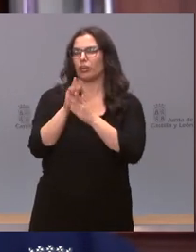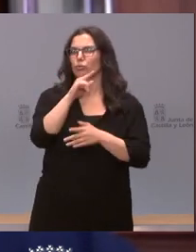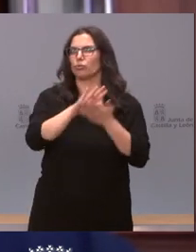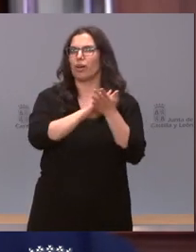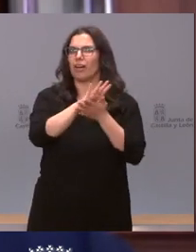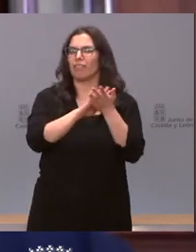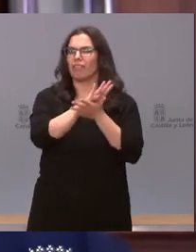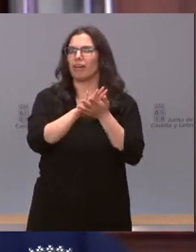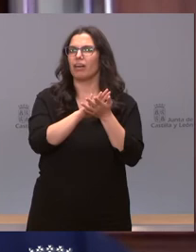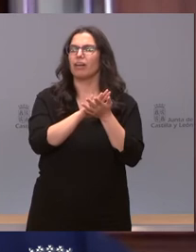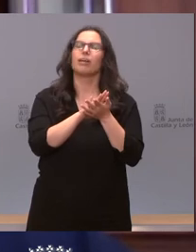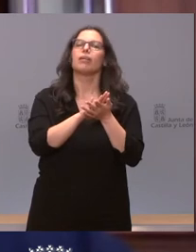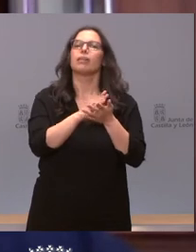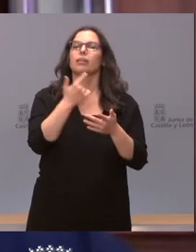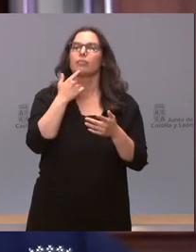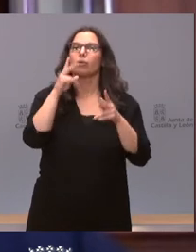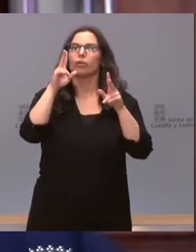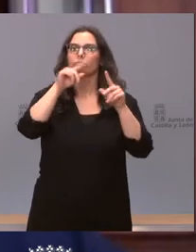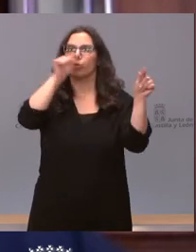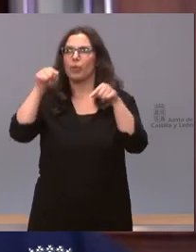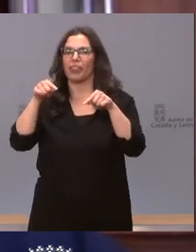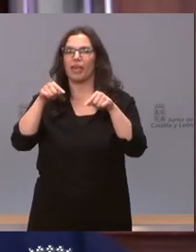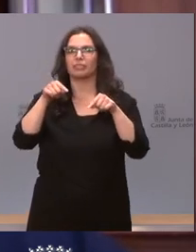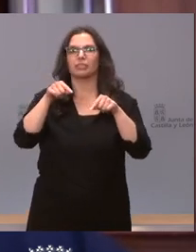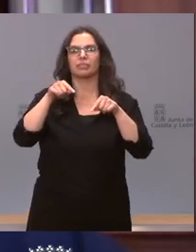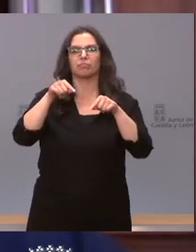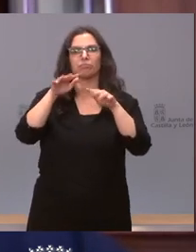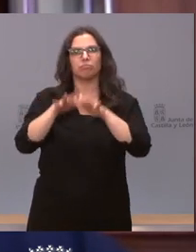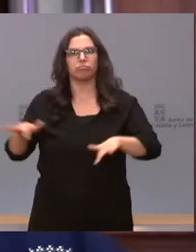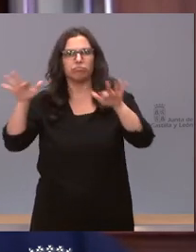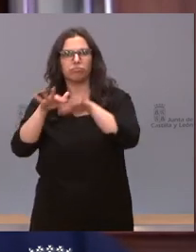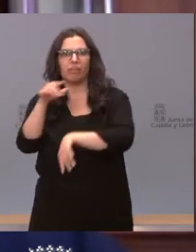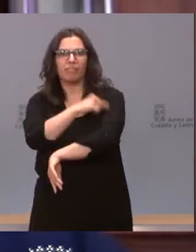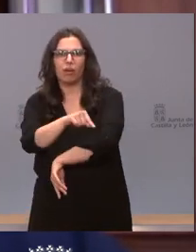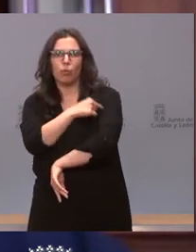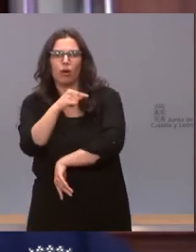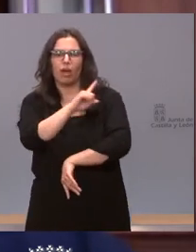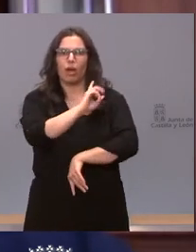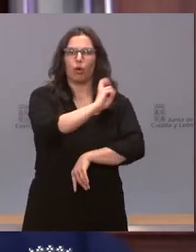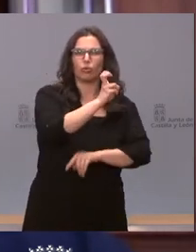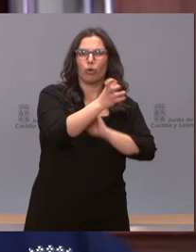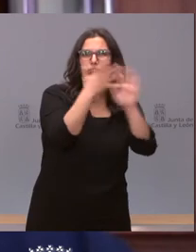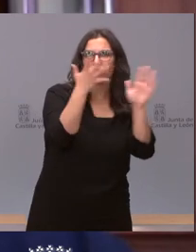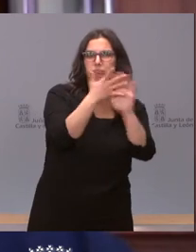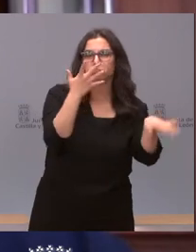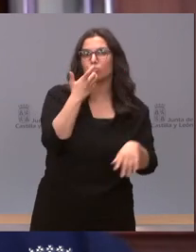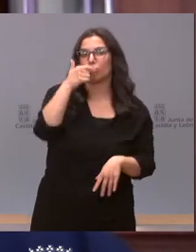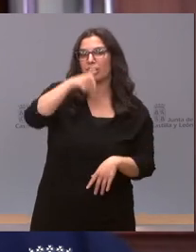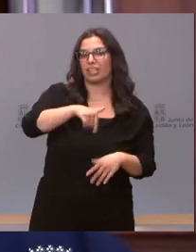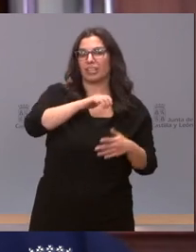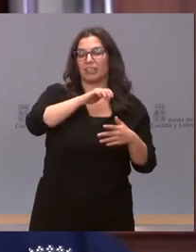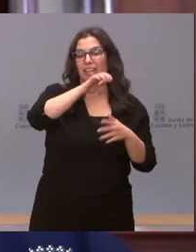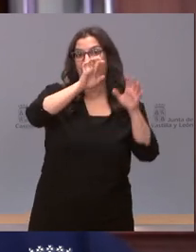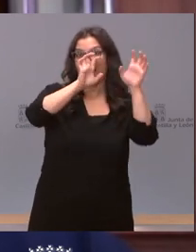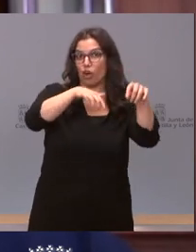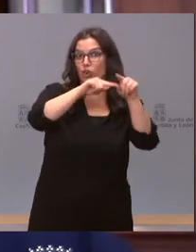diferencias en el ritmo de vacunación entre las provincias León es la que menos población mayor de 80 años tiene vacunada a día de hoy